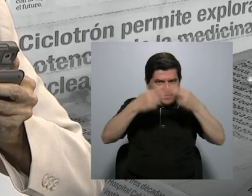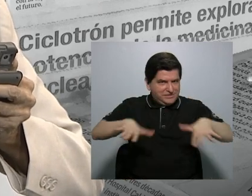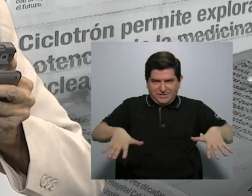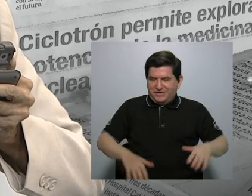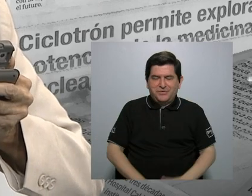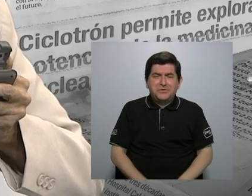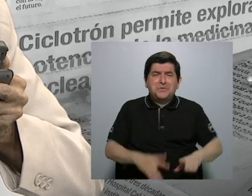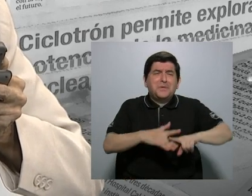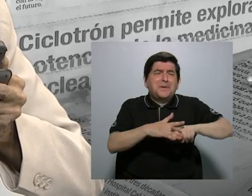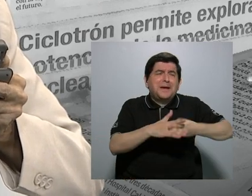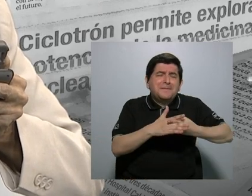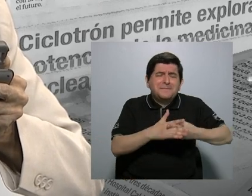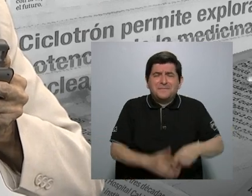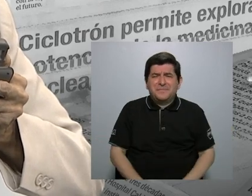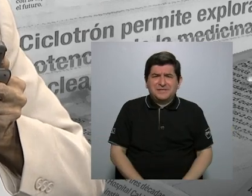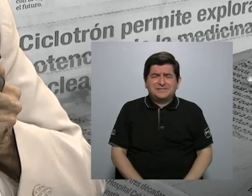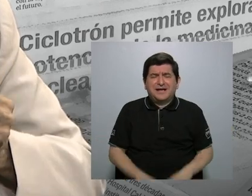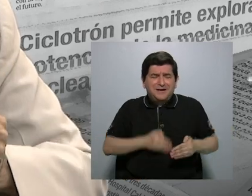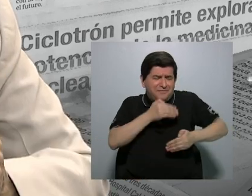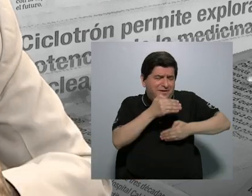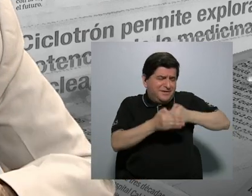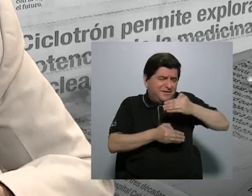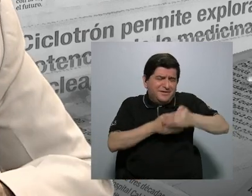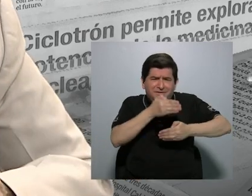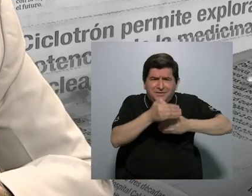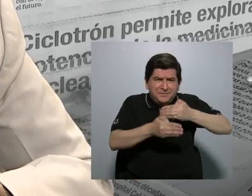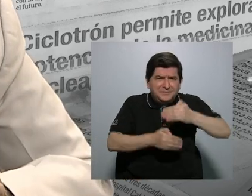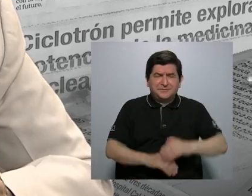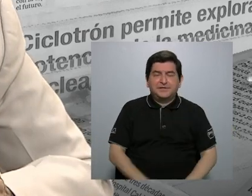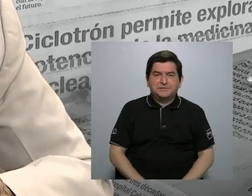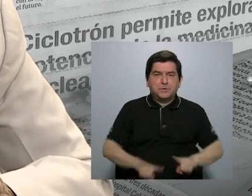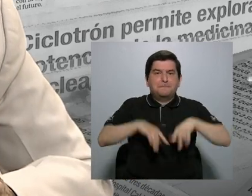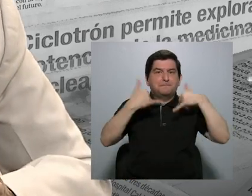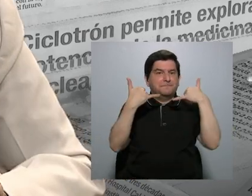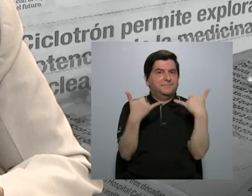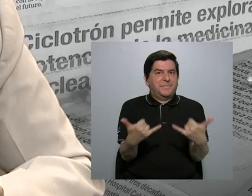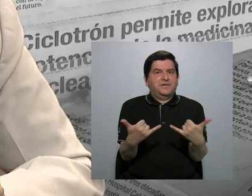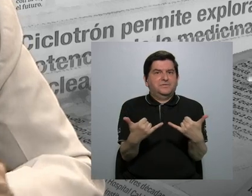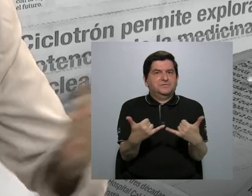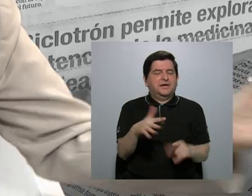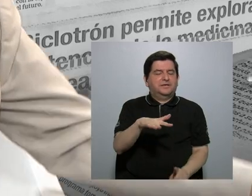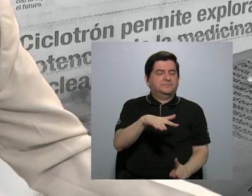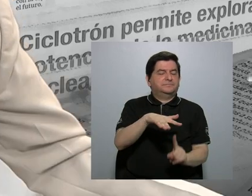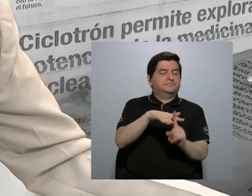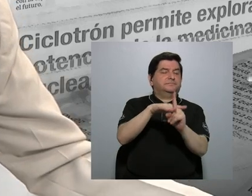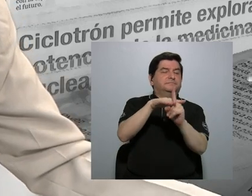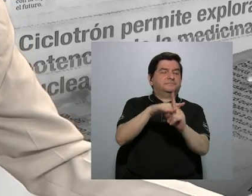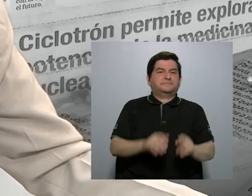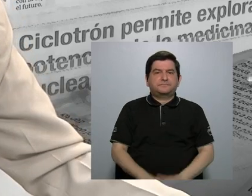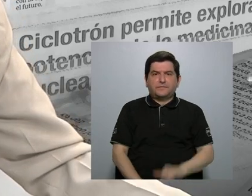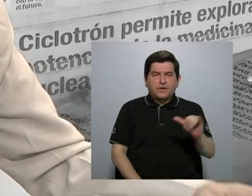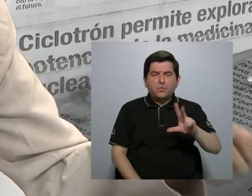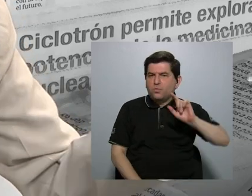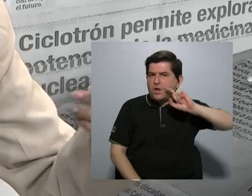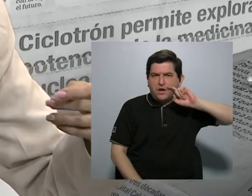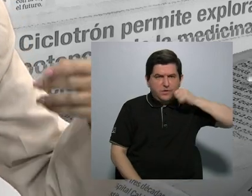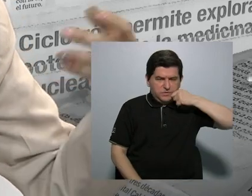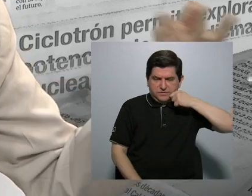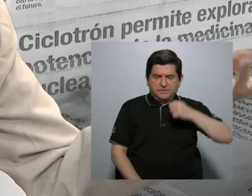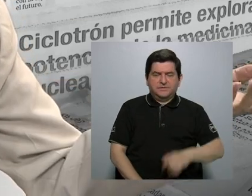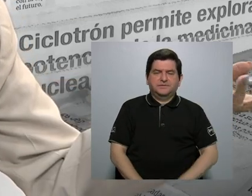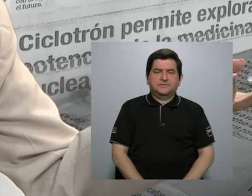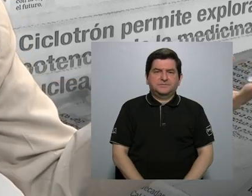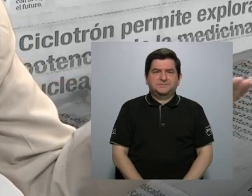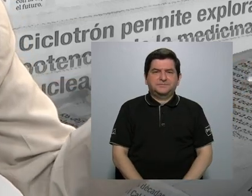empezaba con esos pasos incipientes, pero ya se vislumbraba, pero bueno, también no es un secreto que